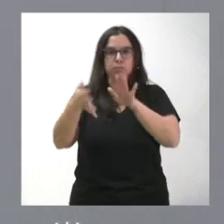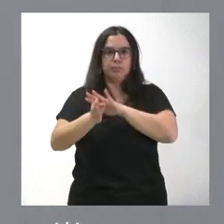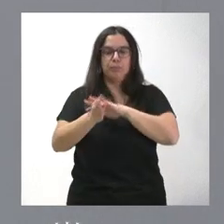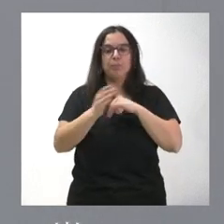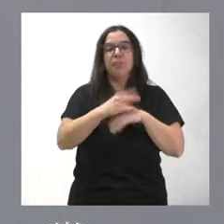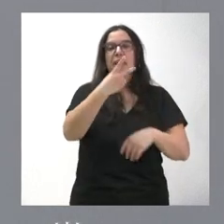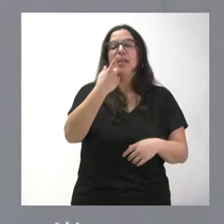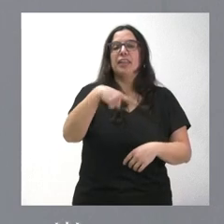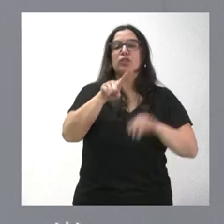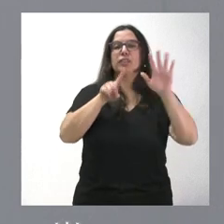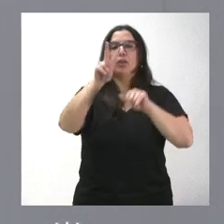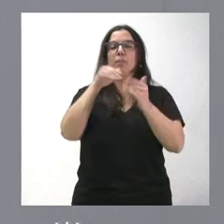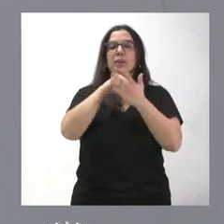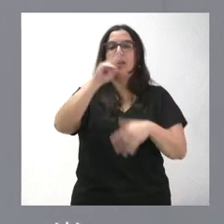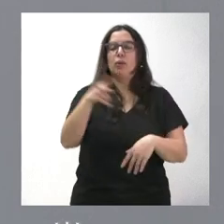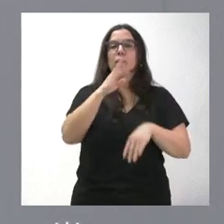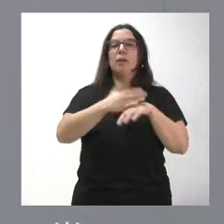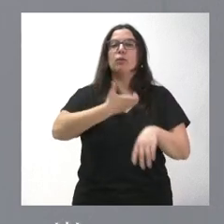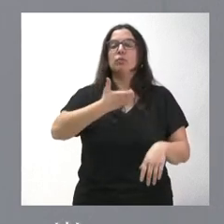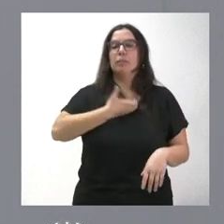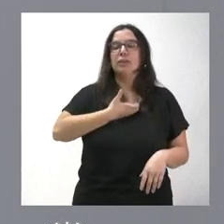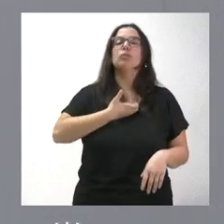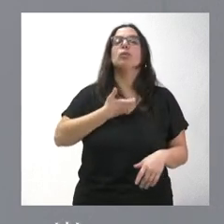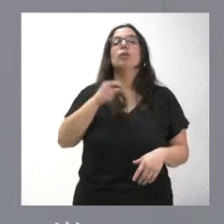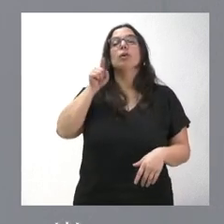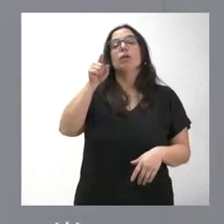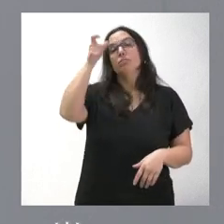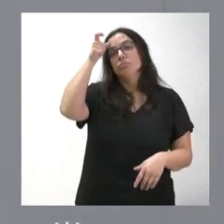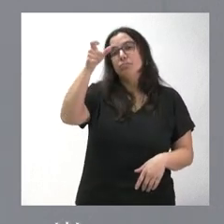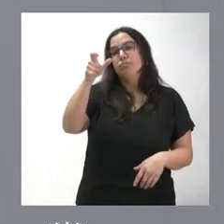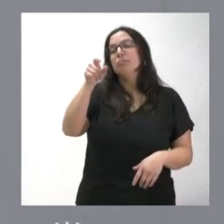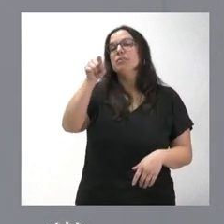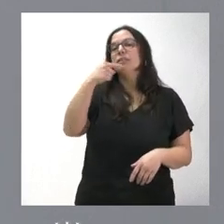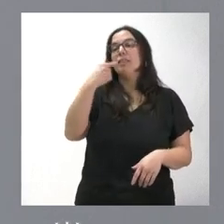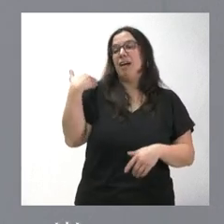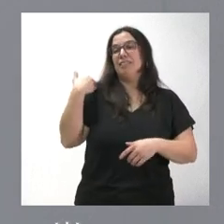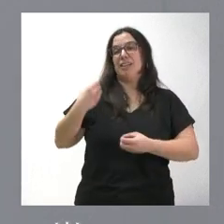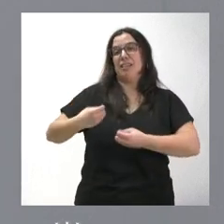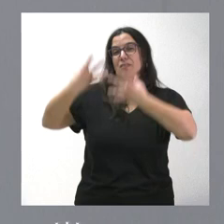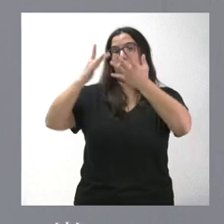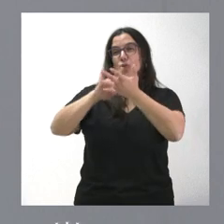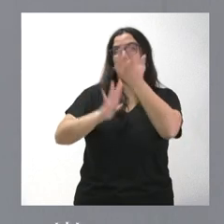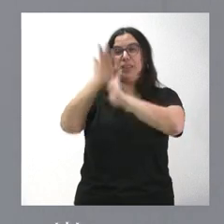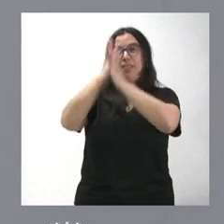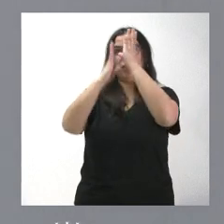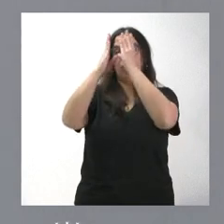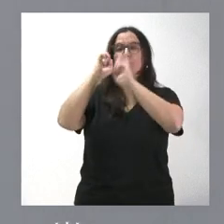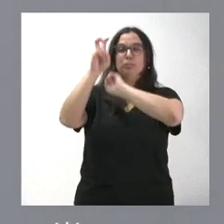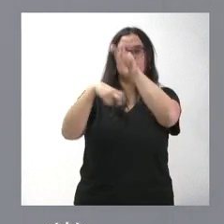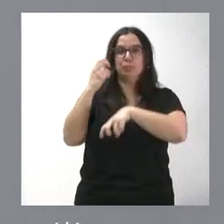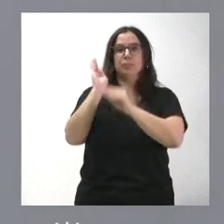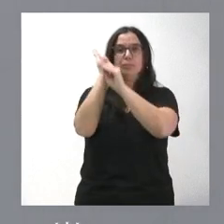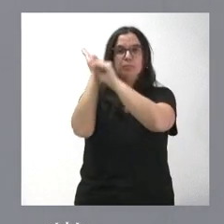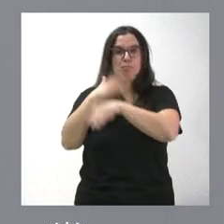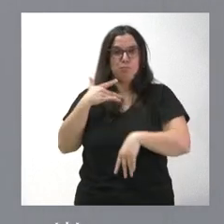172.000 euros para el Ayuntamiento de Boca de Huérgano, para que un edificio que fue objeto de un incendio se pueda recuperar,